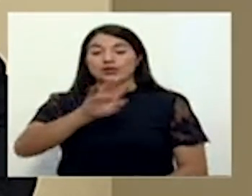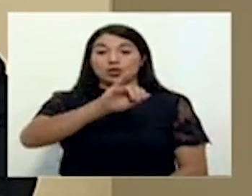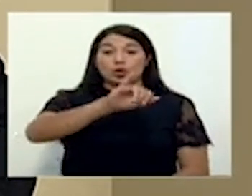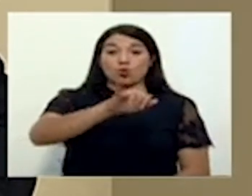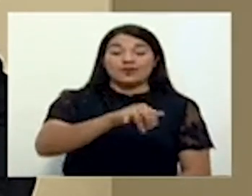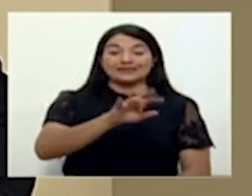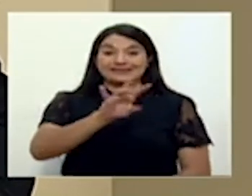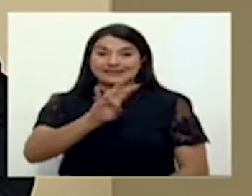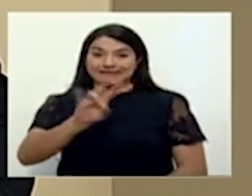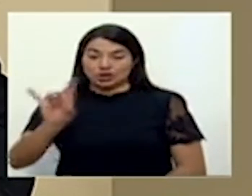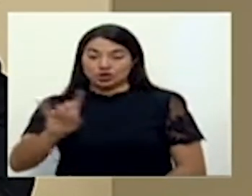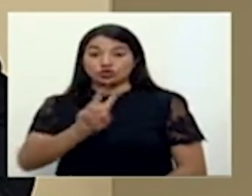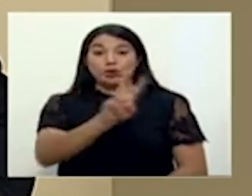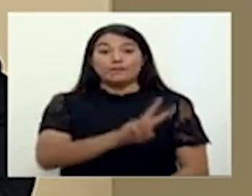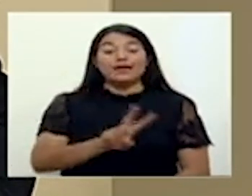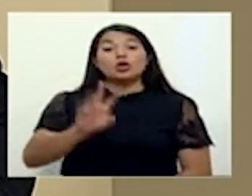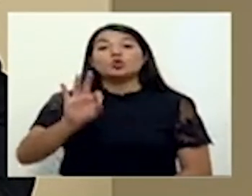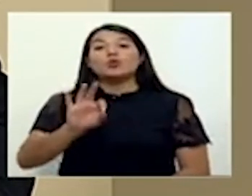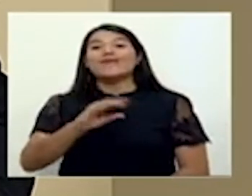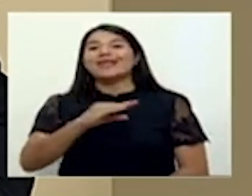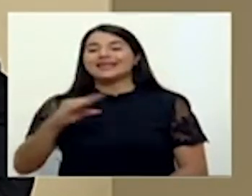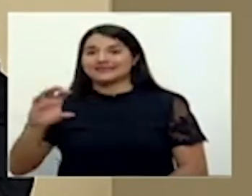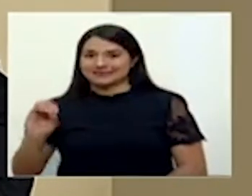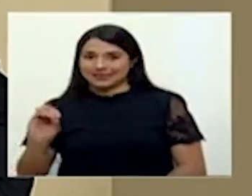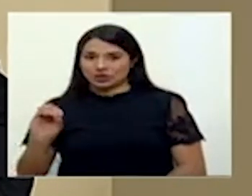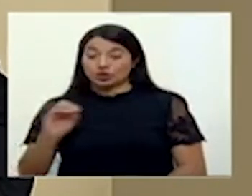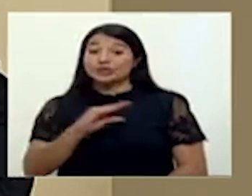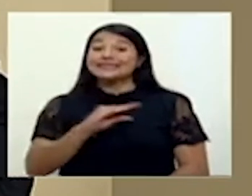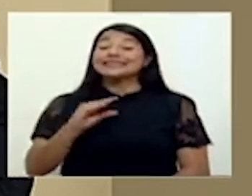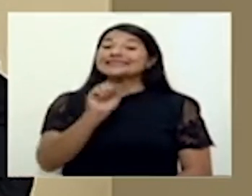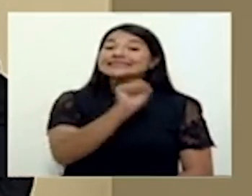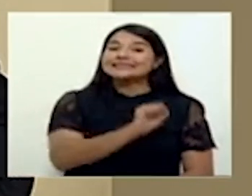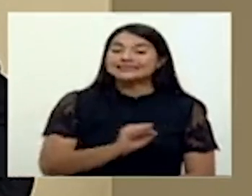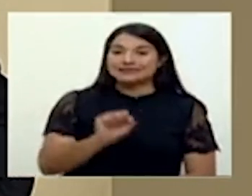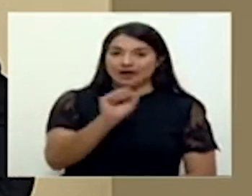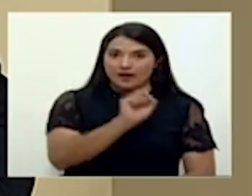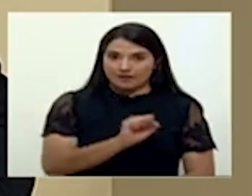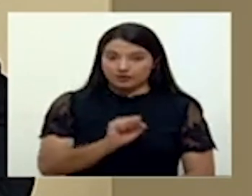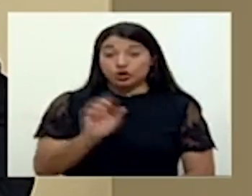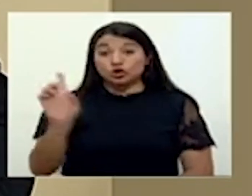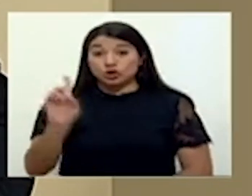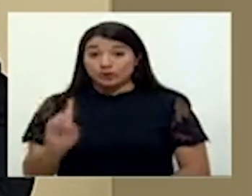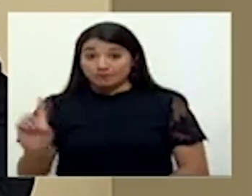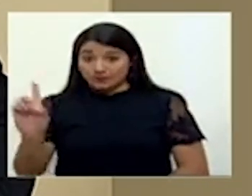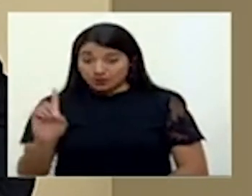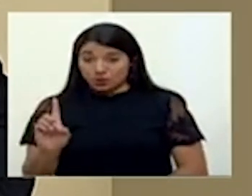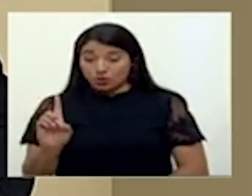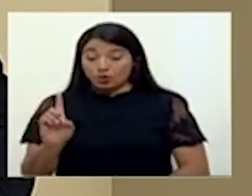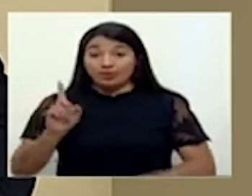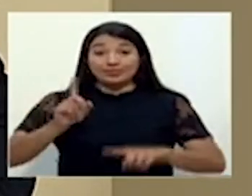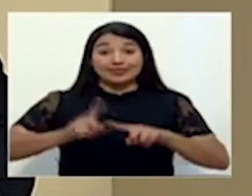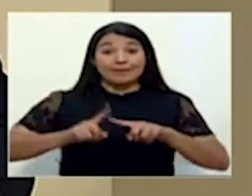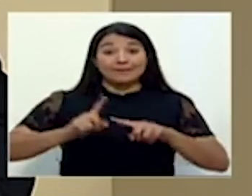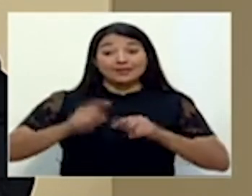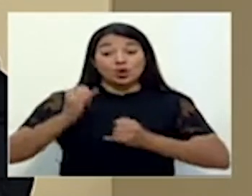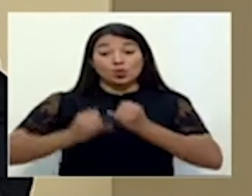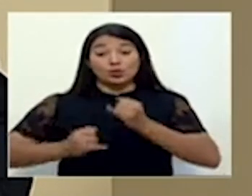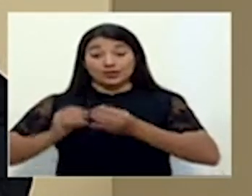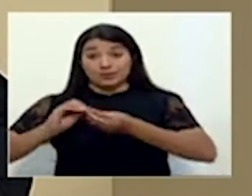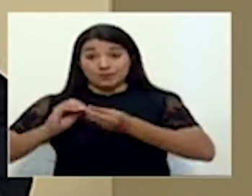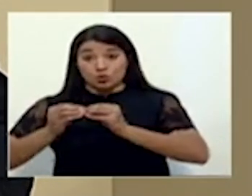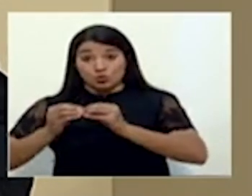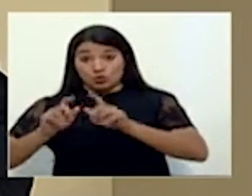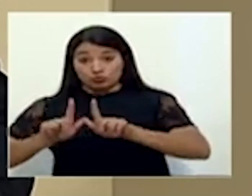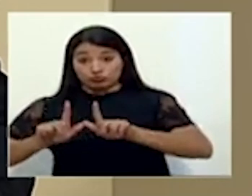siete y ocho, viernes nueve y cero, y los sábados y domingos va por orden del último número, del